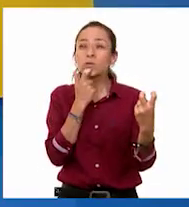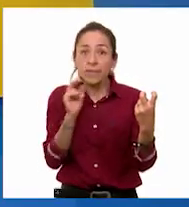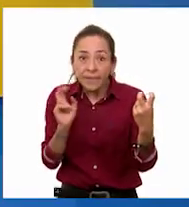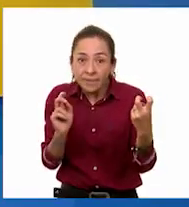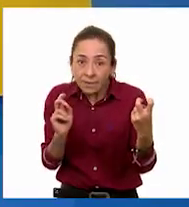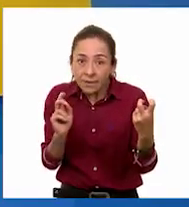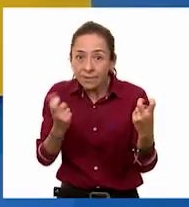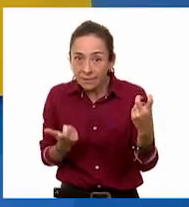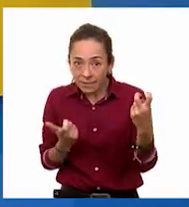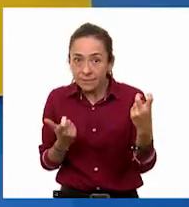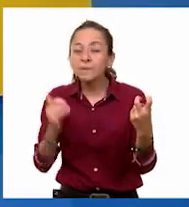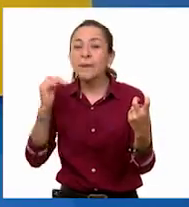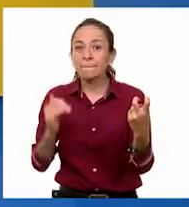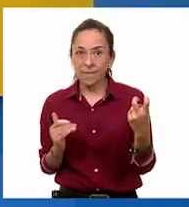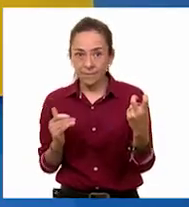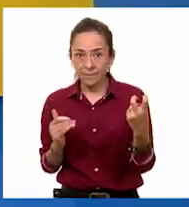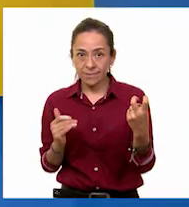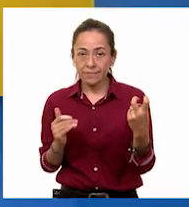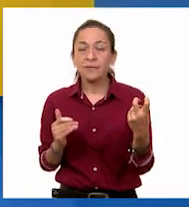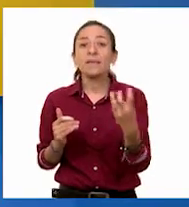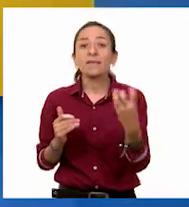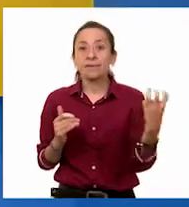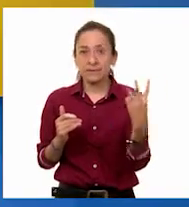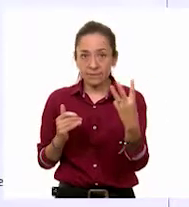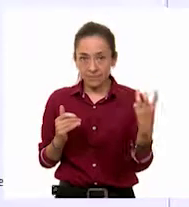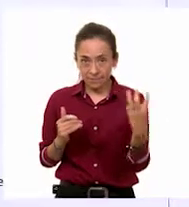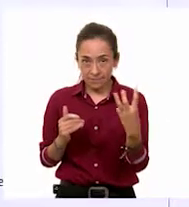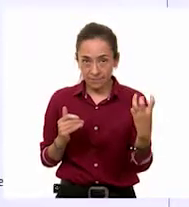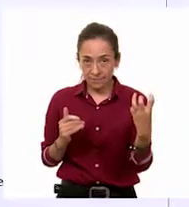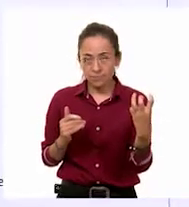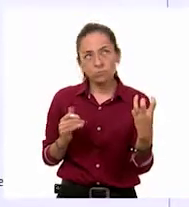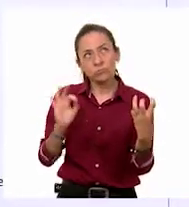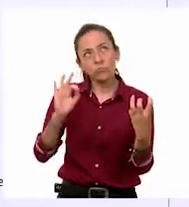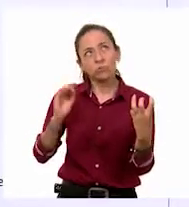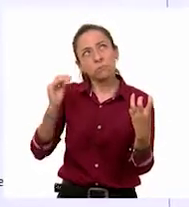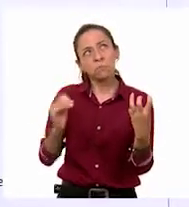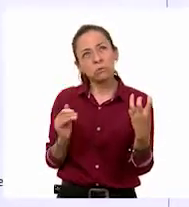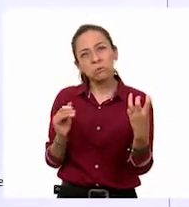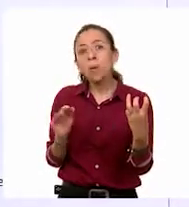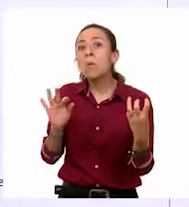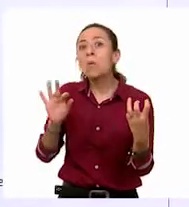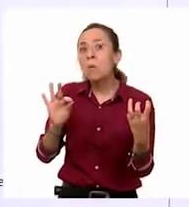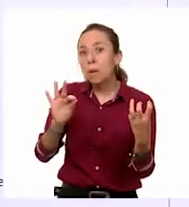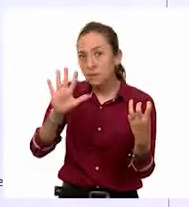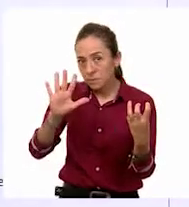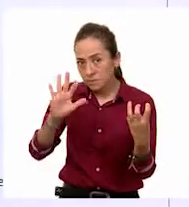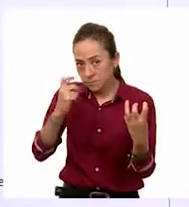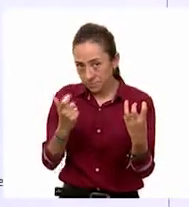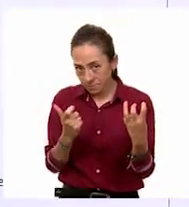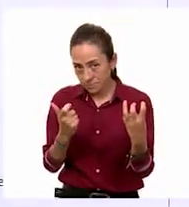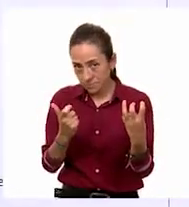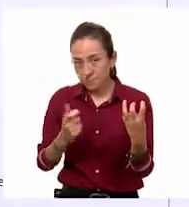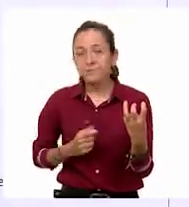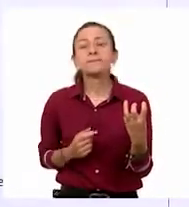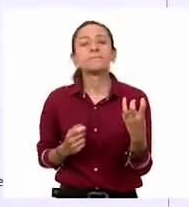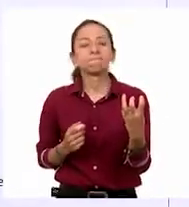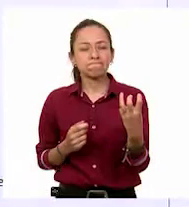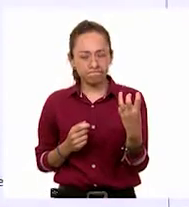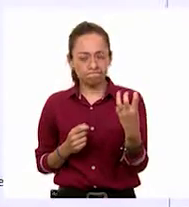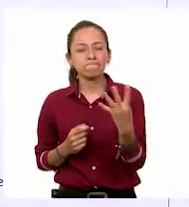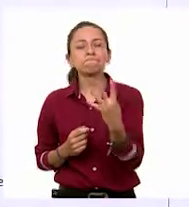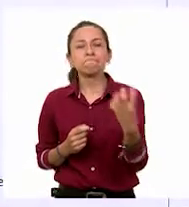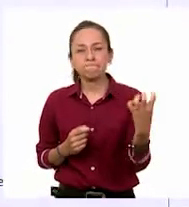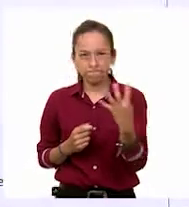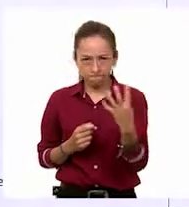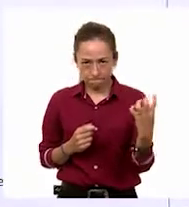30 pesos de descuento. De 300 sería un descuento de 45 pesos. De